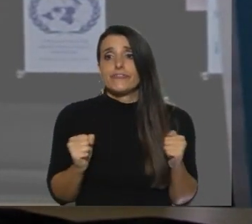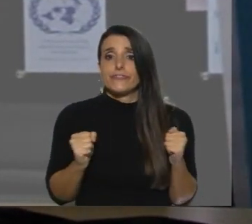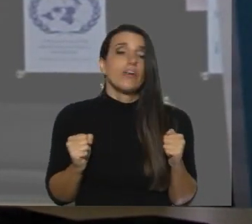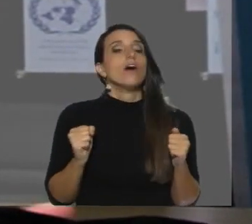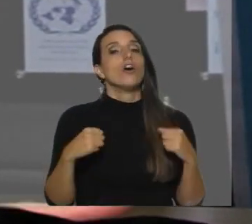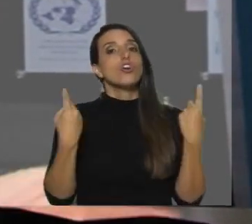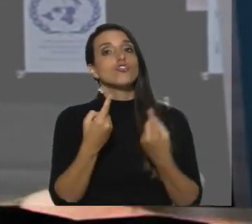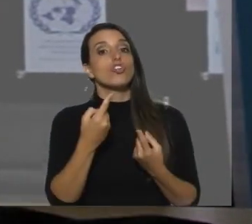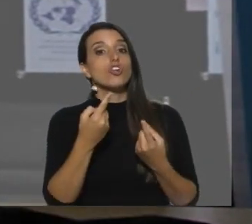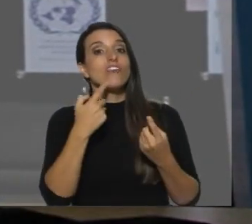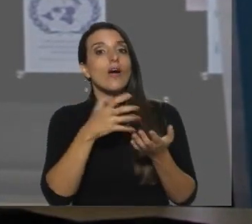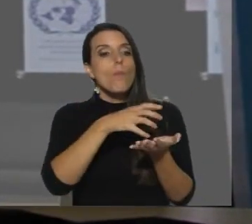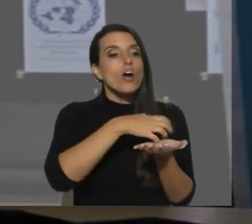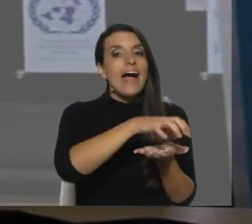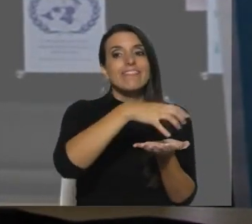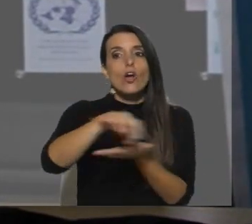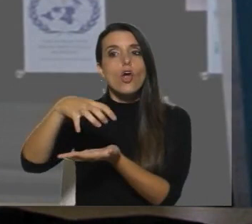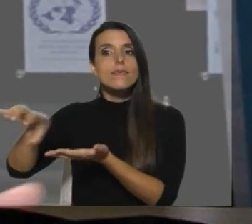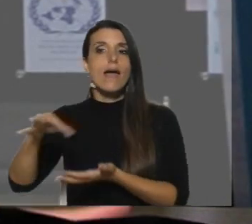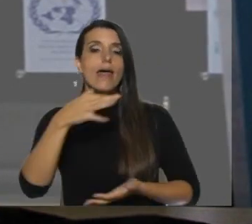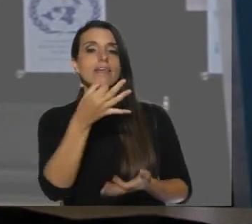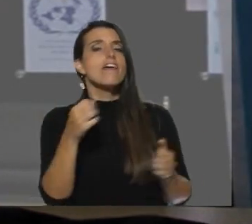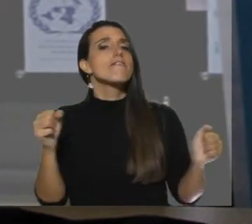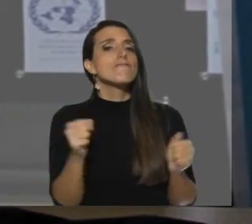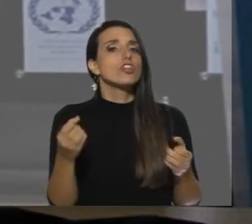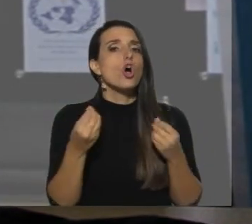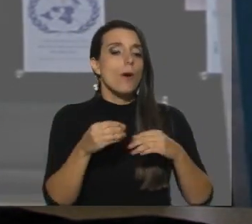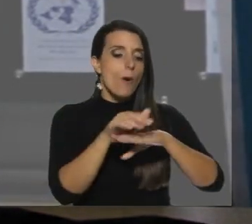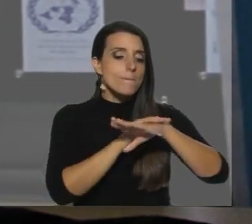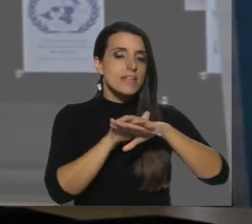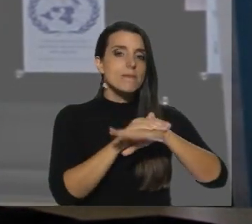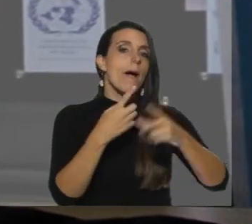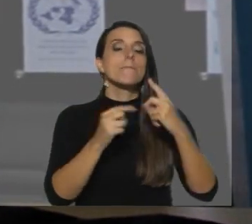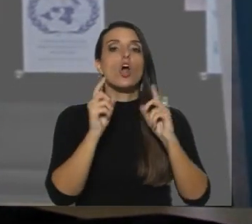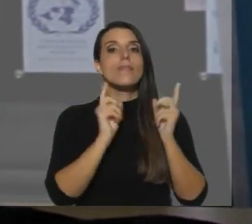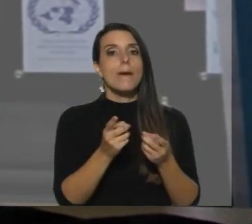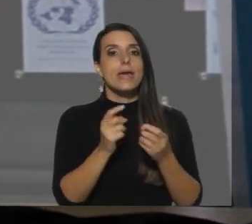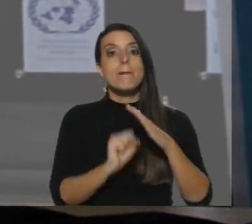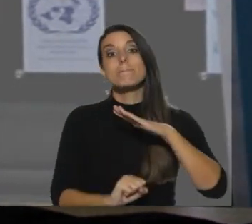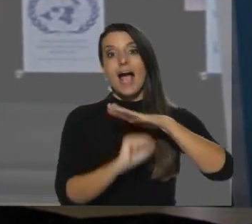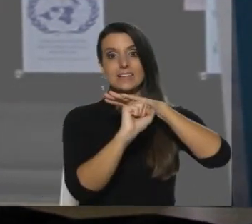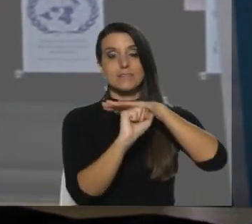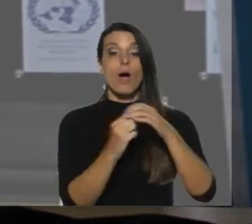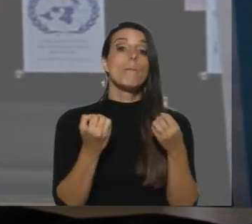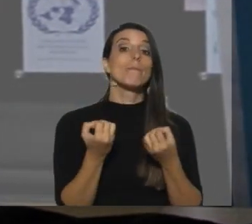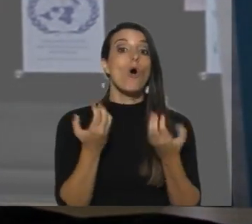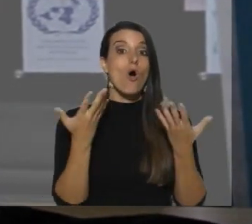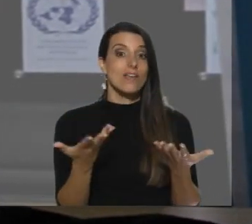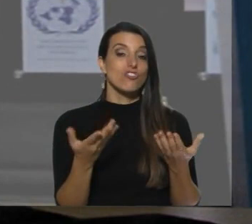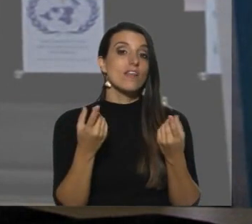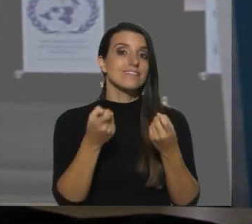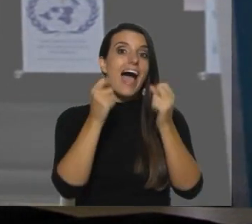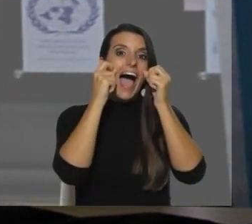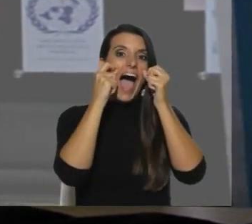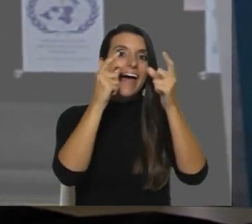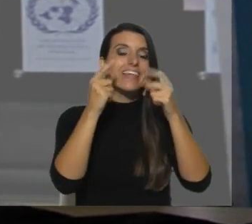catalogamos las olas de frío en base a las mínimas pero principalmente también a las temperaturas máximas. Es por eso que hay que estar muy